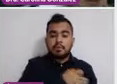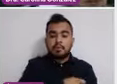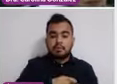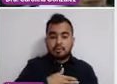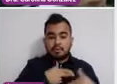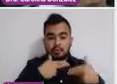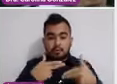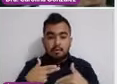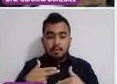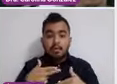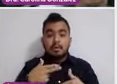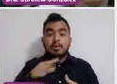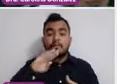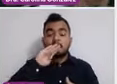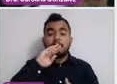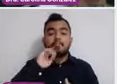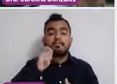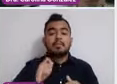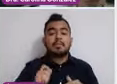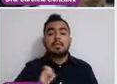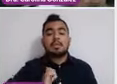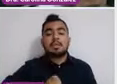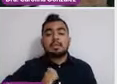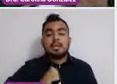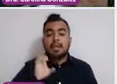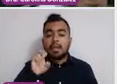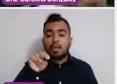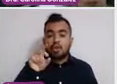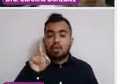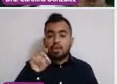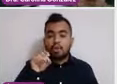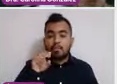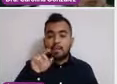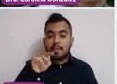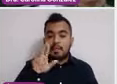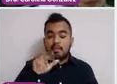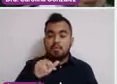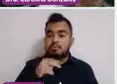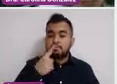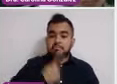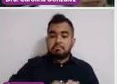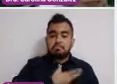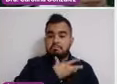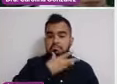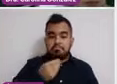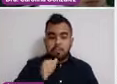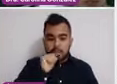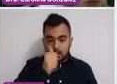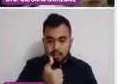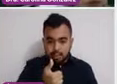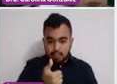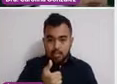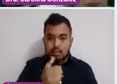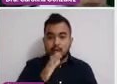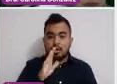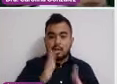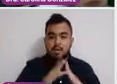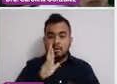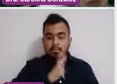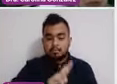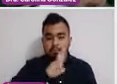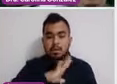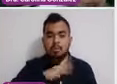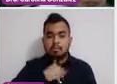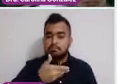con cáncer de endometrio, antecedentes personales no patológicos, habita en casa rentada, cuenta con todos los servicios,